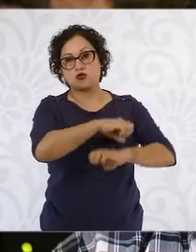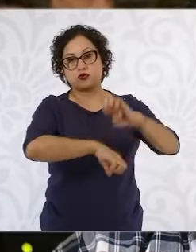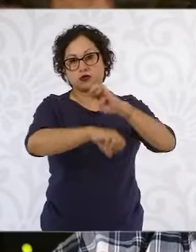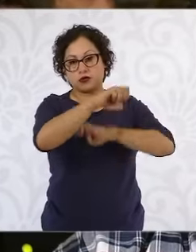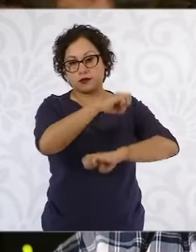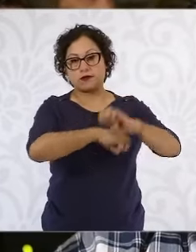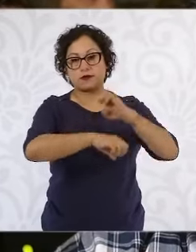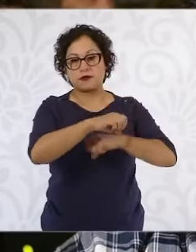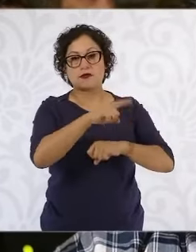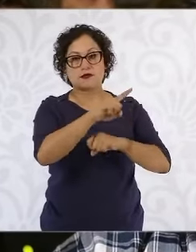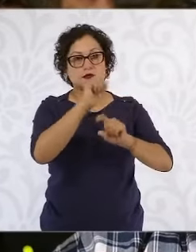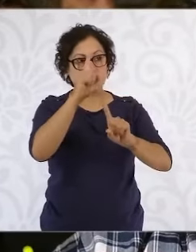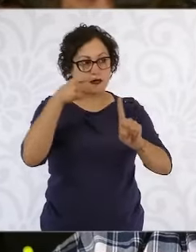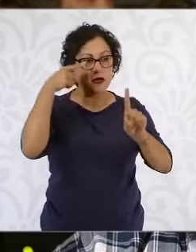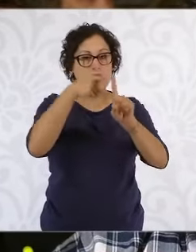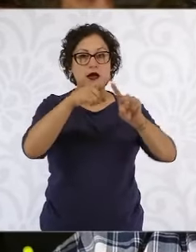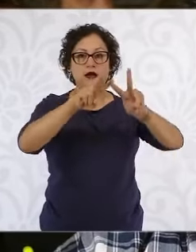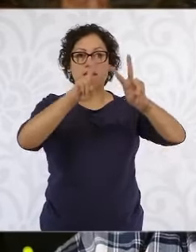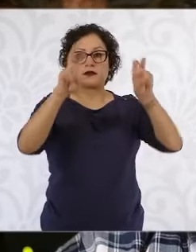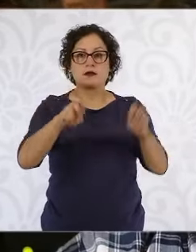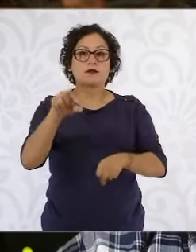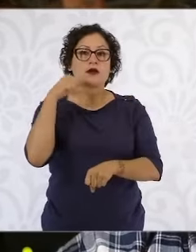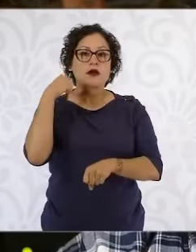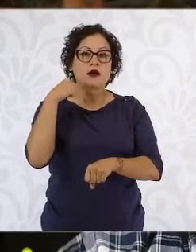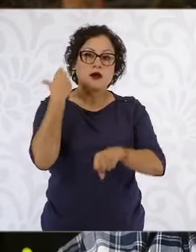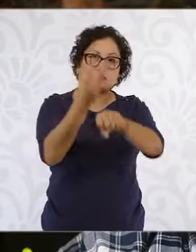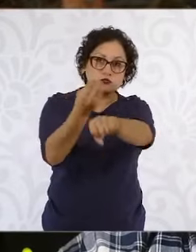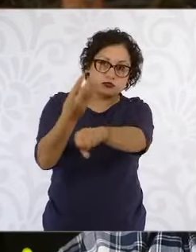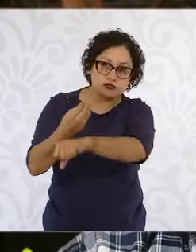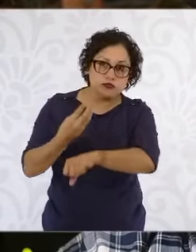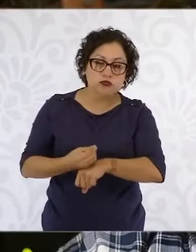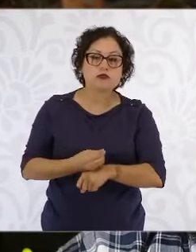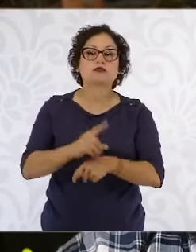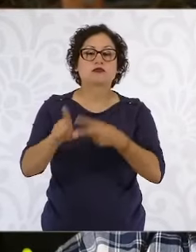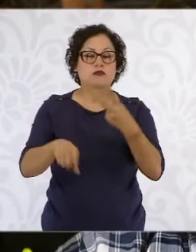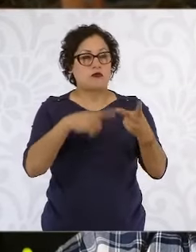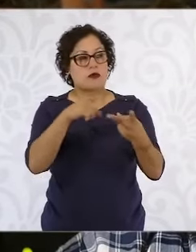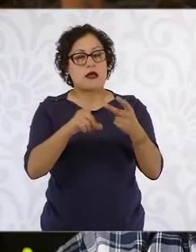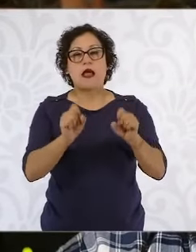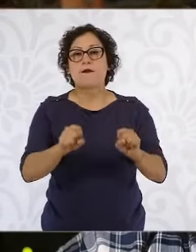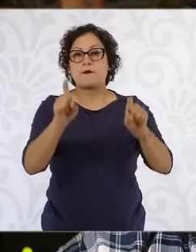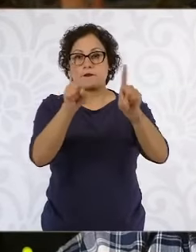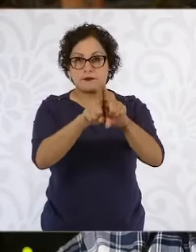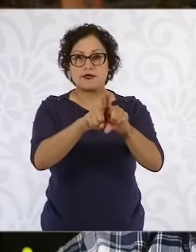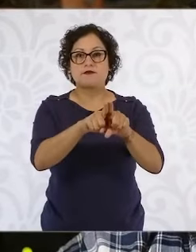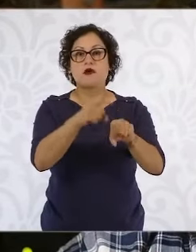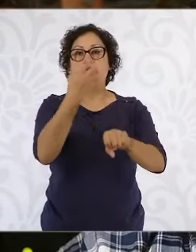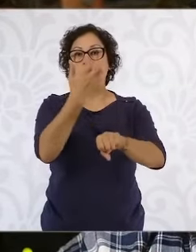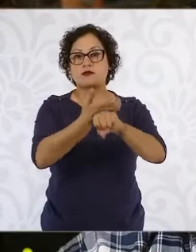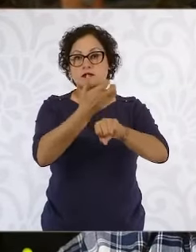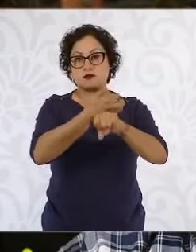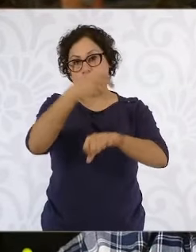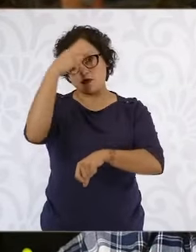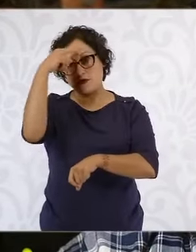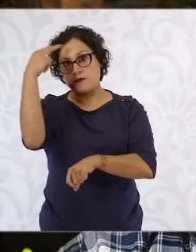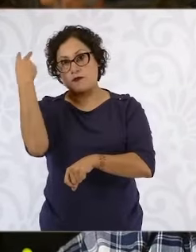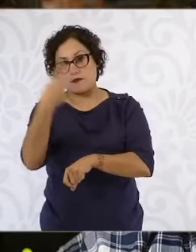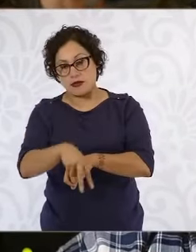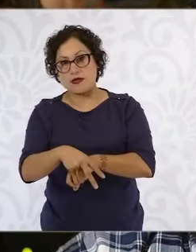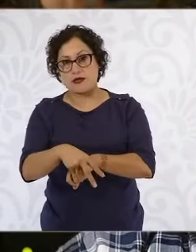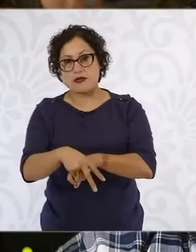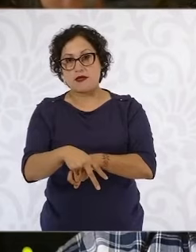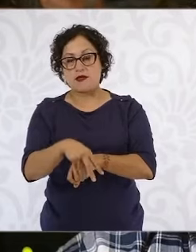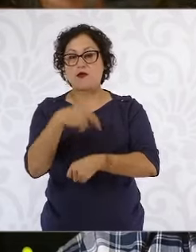la reconstrucción de Acapulco, también hablaron de la relación de México con Estados Unidos bajo la administración de